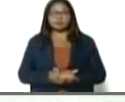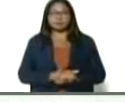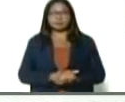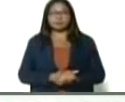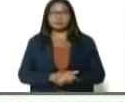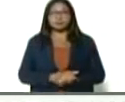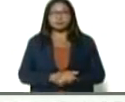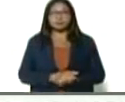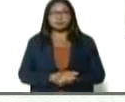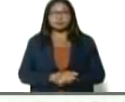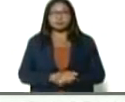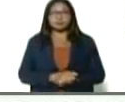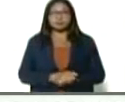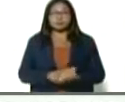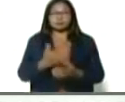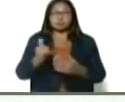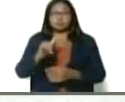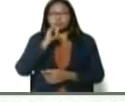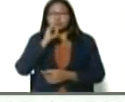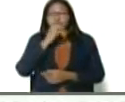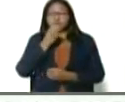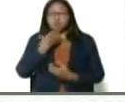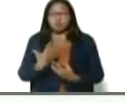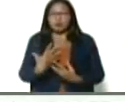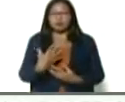y, trae buenas noticias,